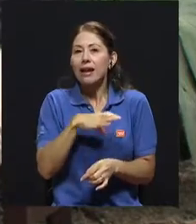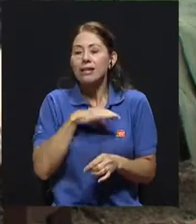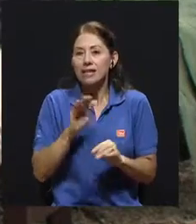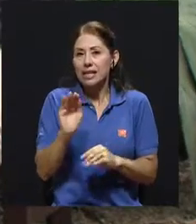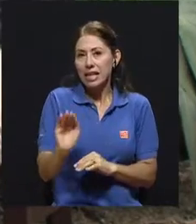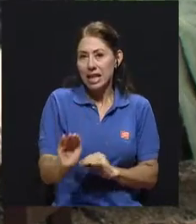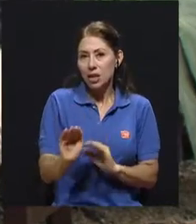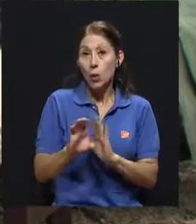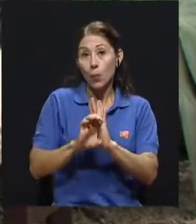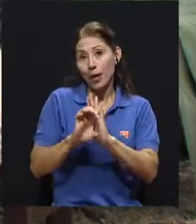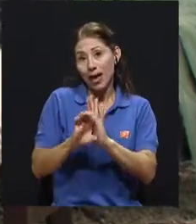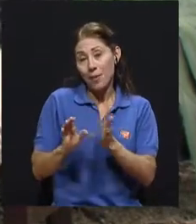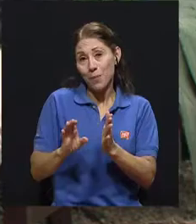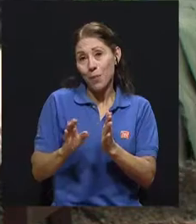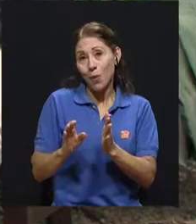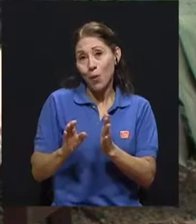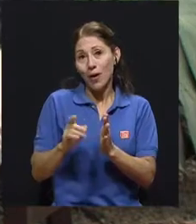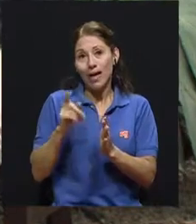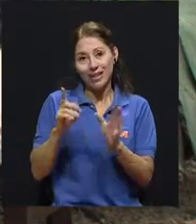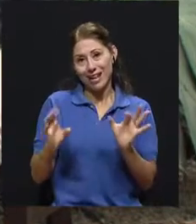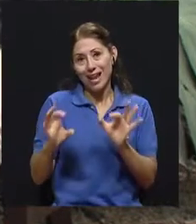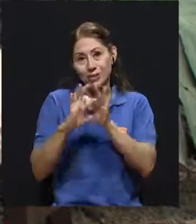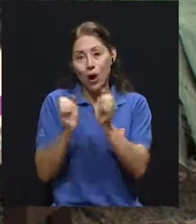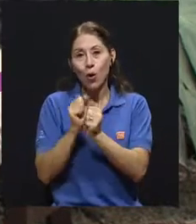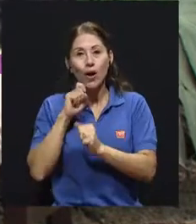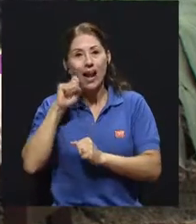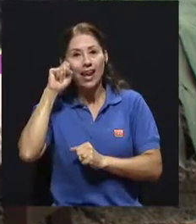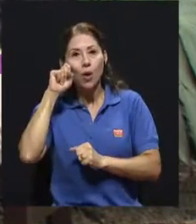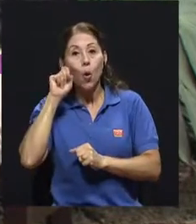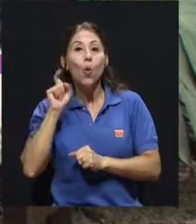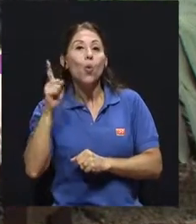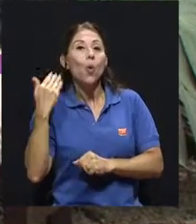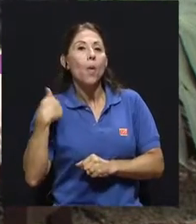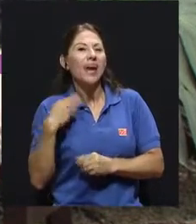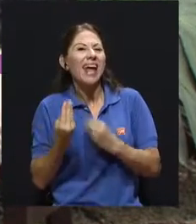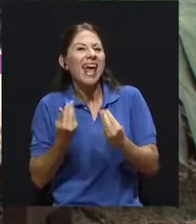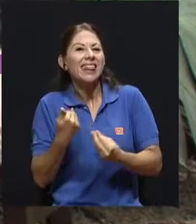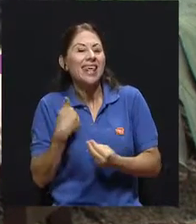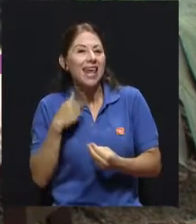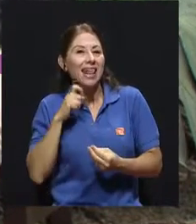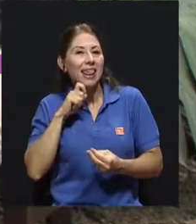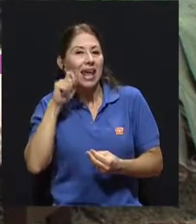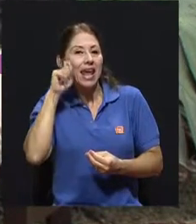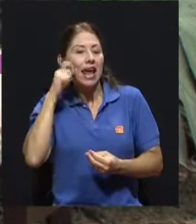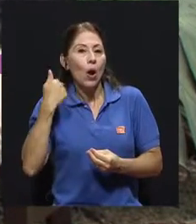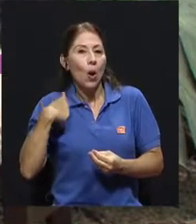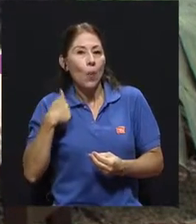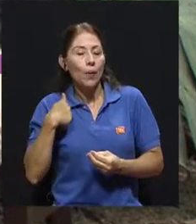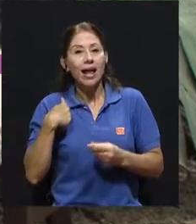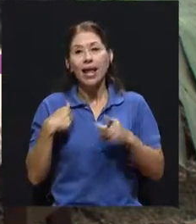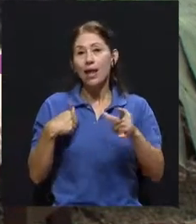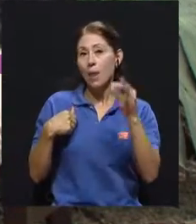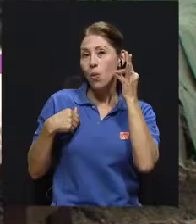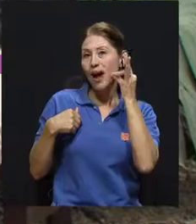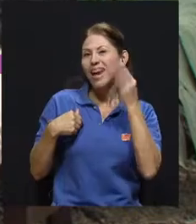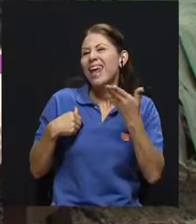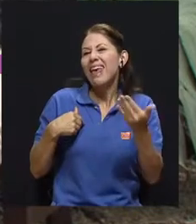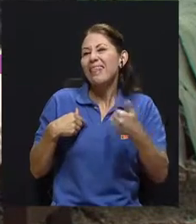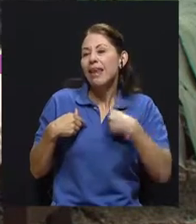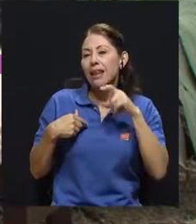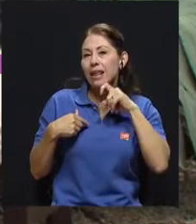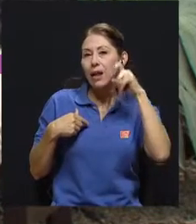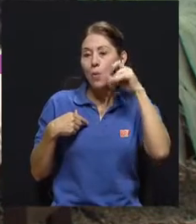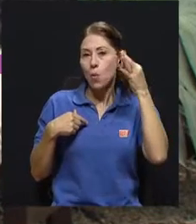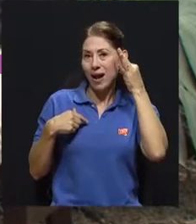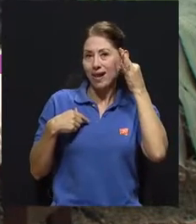y la niña lo que tiene de niña. En algún momento eso deja de ser relevante, hasta que ya vienen, digamos,